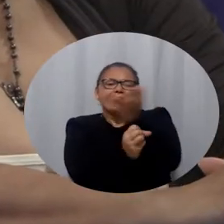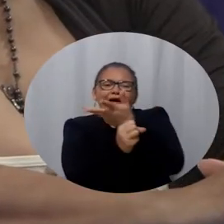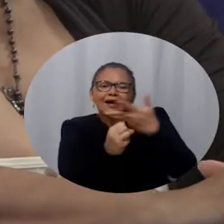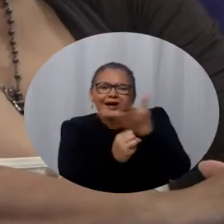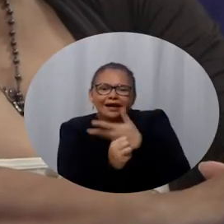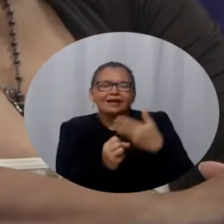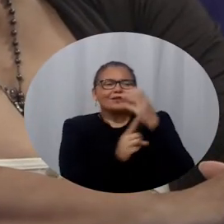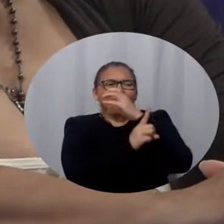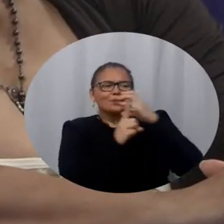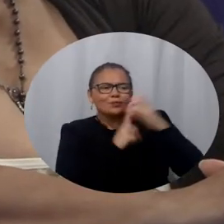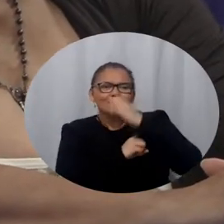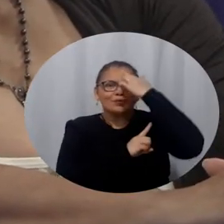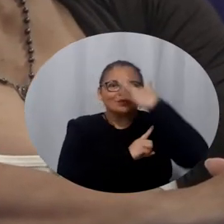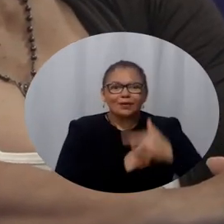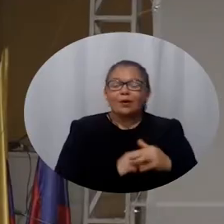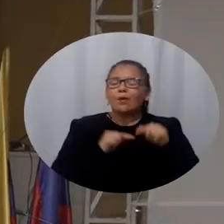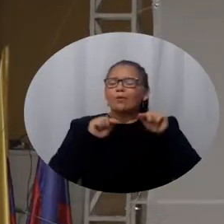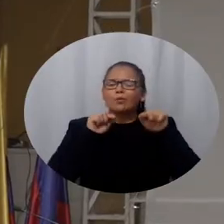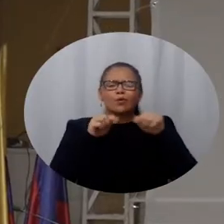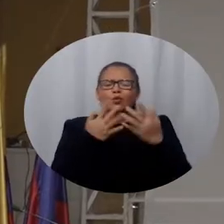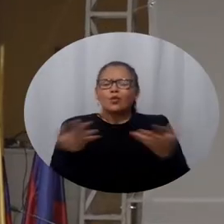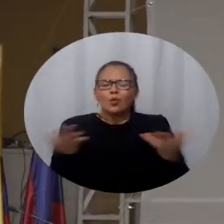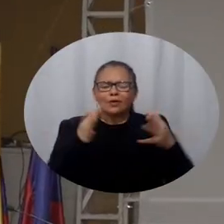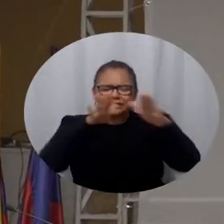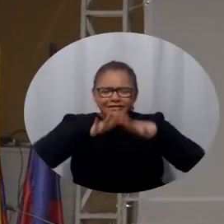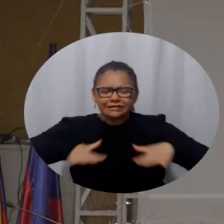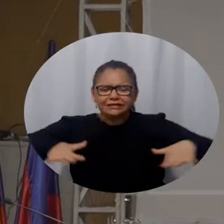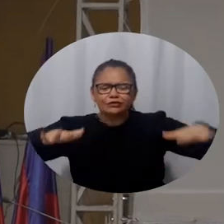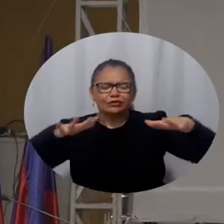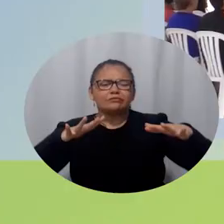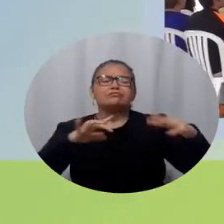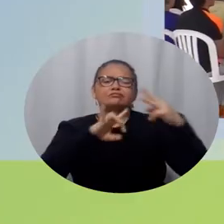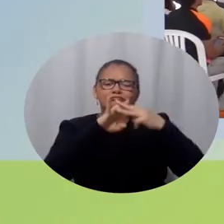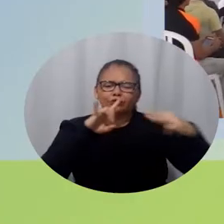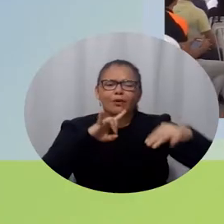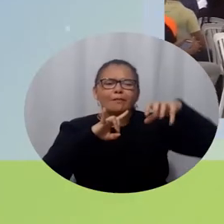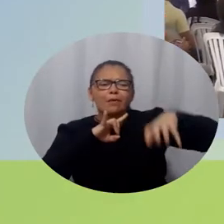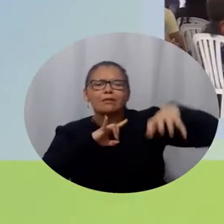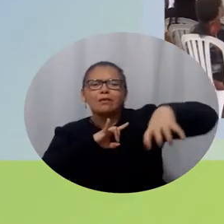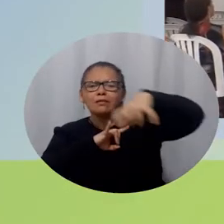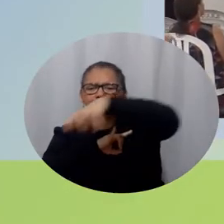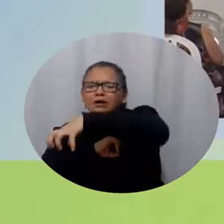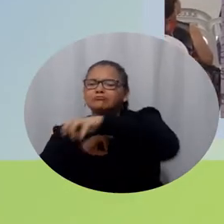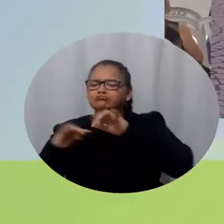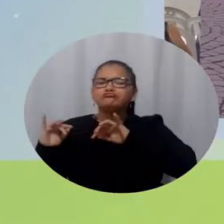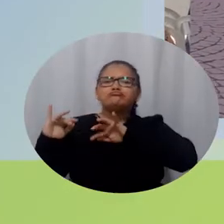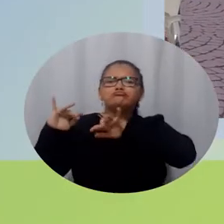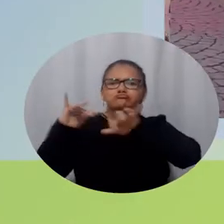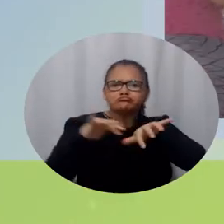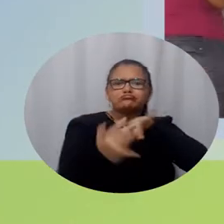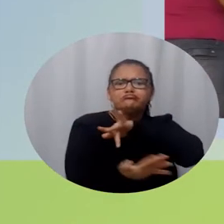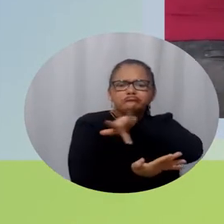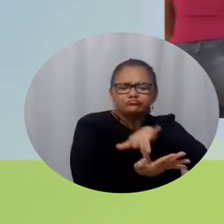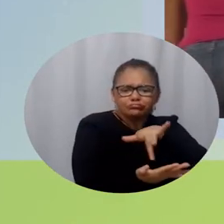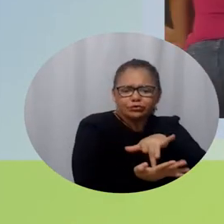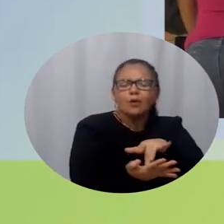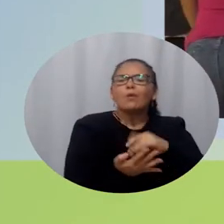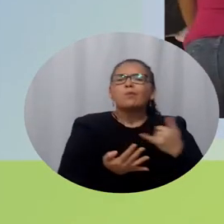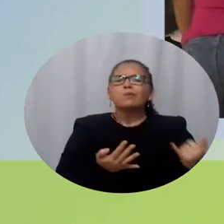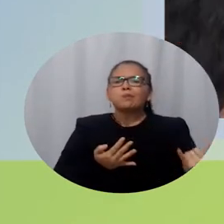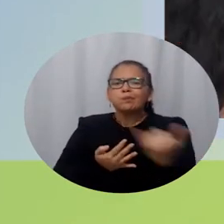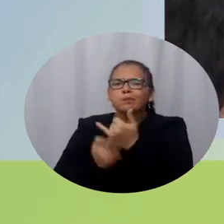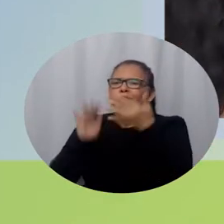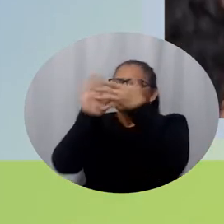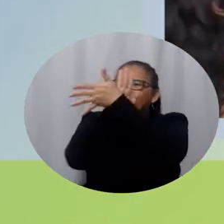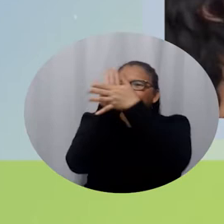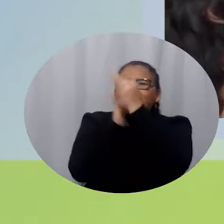Santa Marta. Este magno evento se desarrollará de manera presencial en diversos escenarios del campus principal de la Alma Mater y contará con una variada